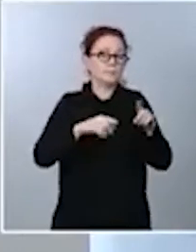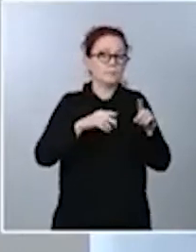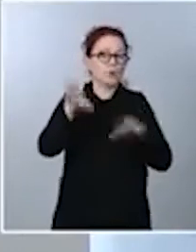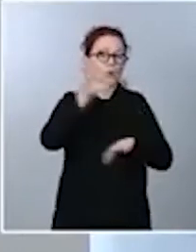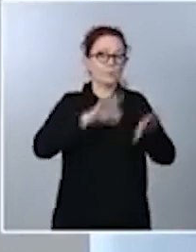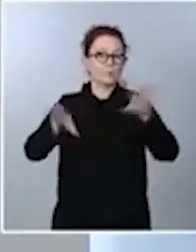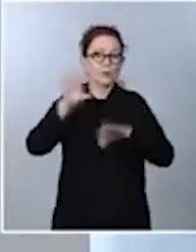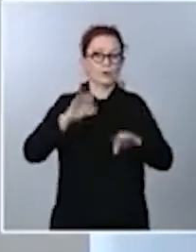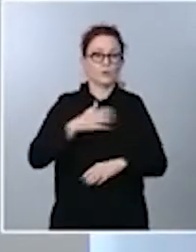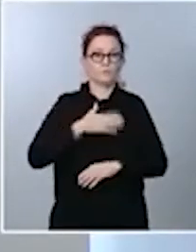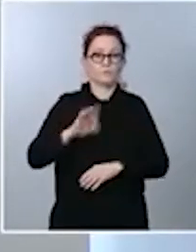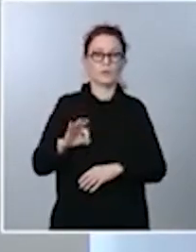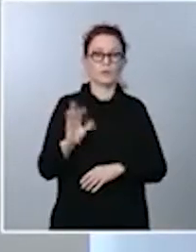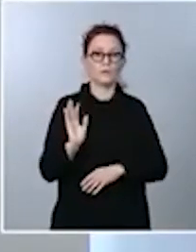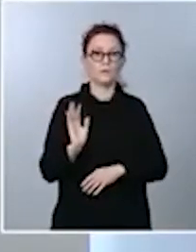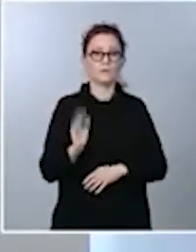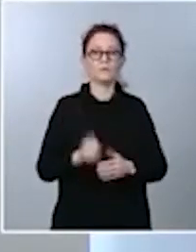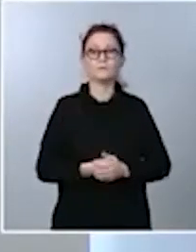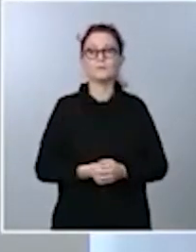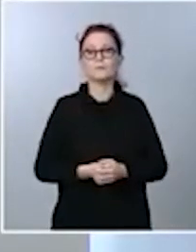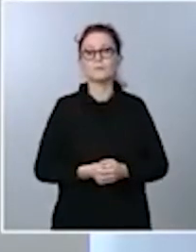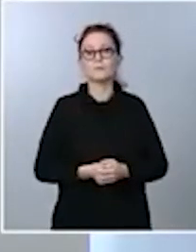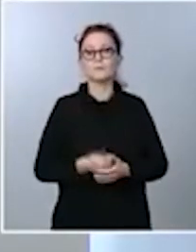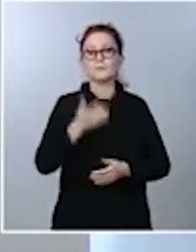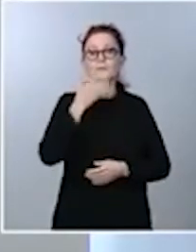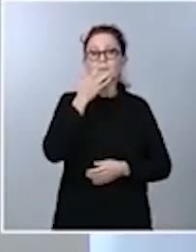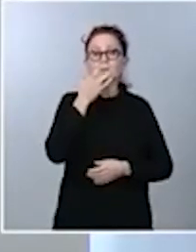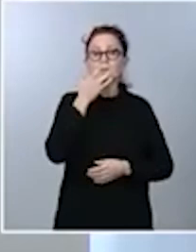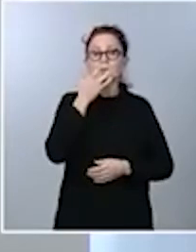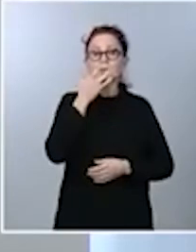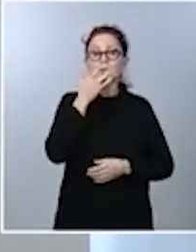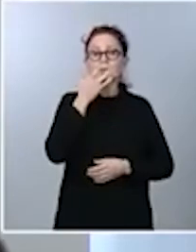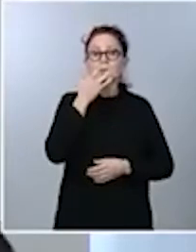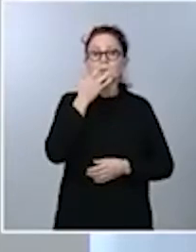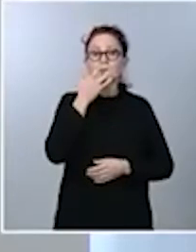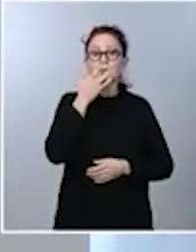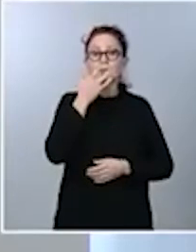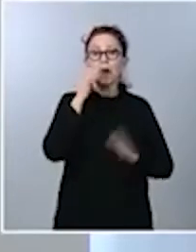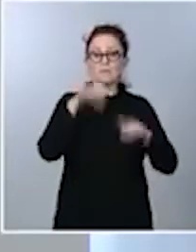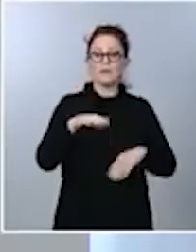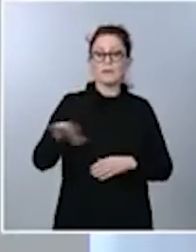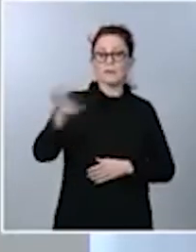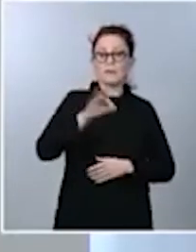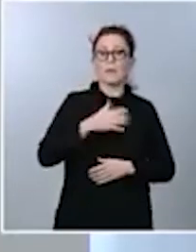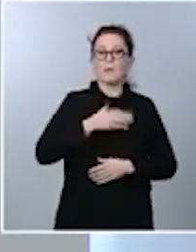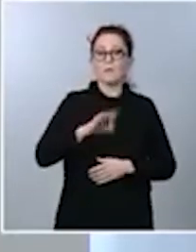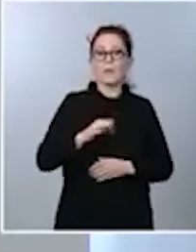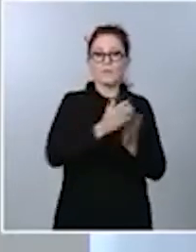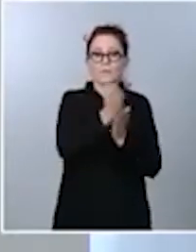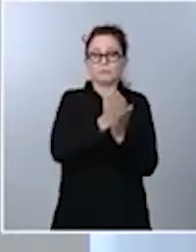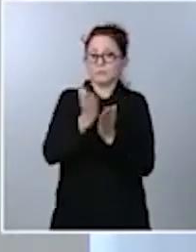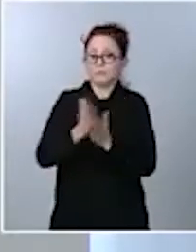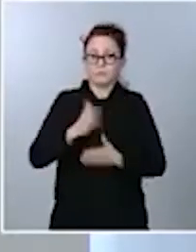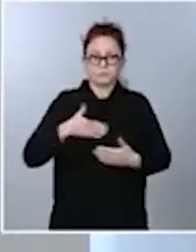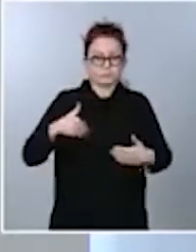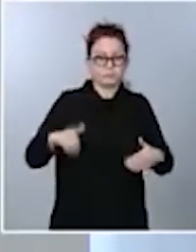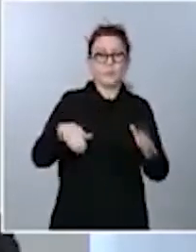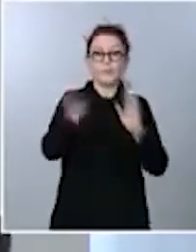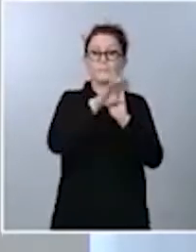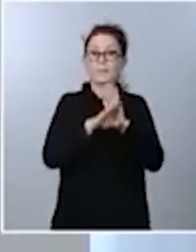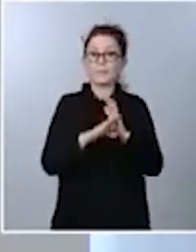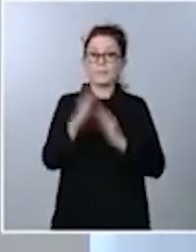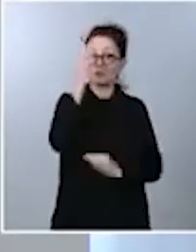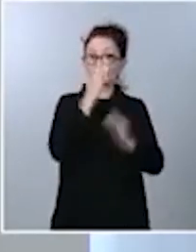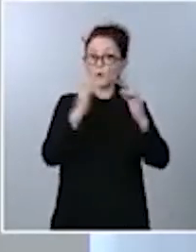el caso de que se adopte esto, estarían todas abiertas. Y sobre qué medidas concretas hay que tomar en la